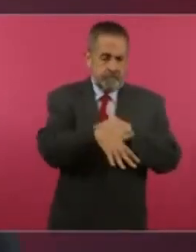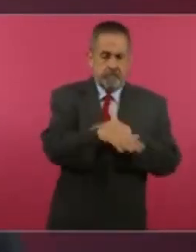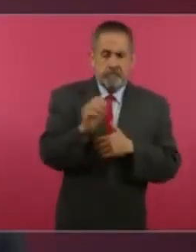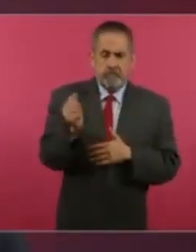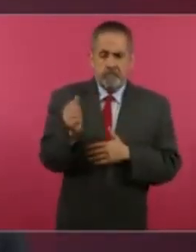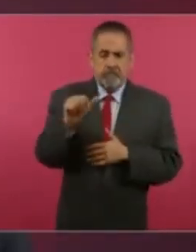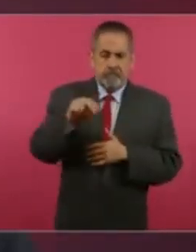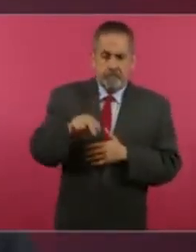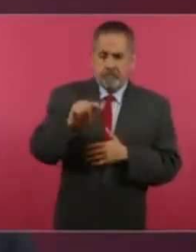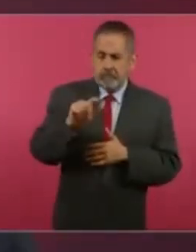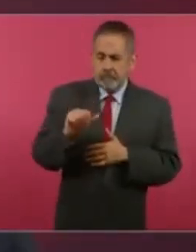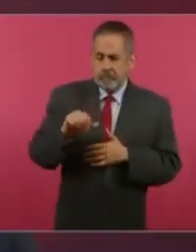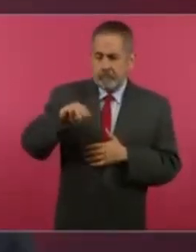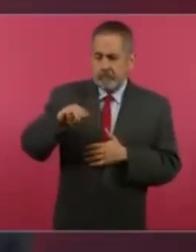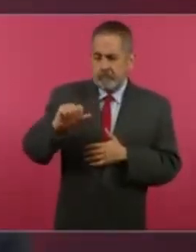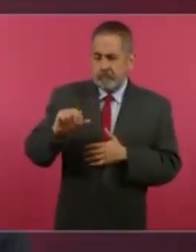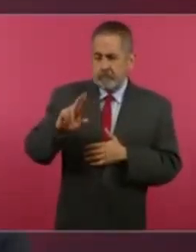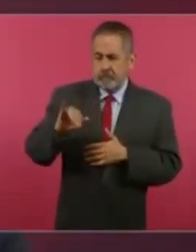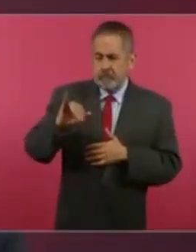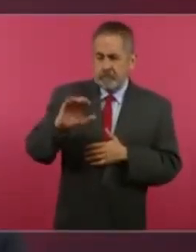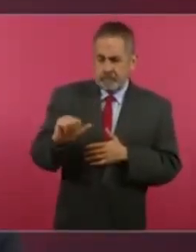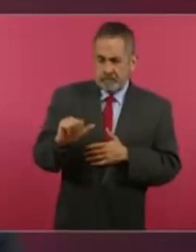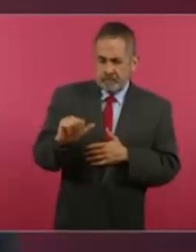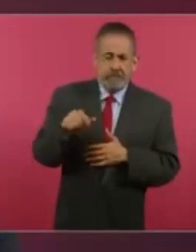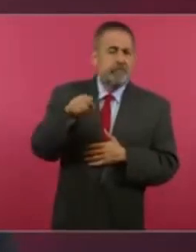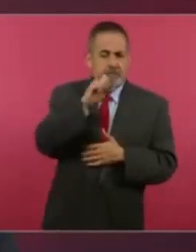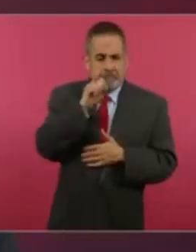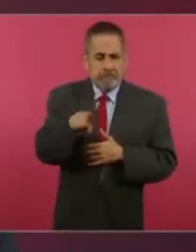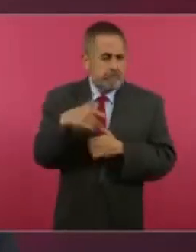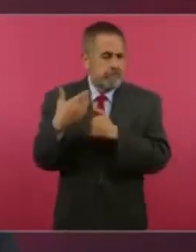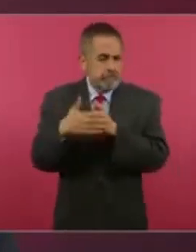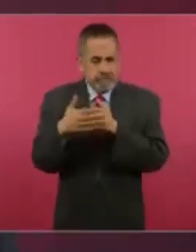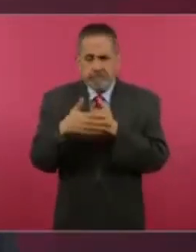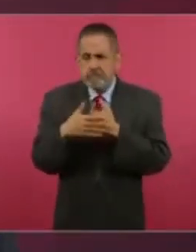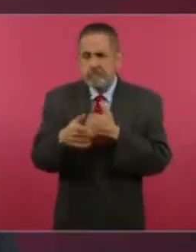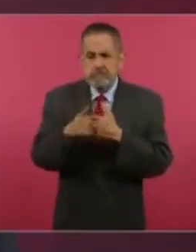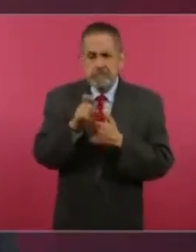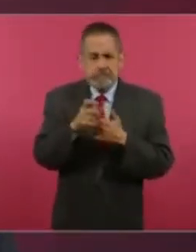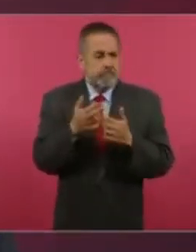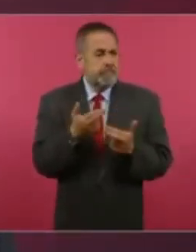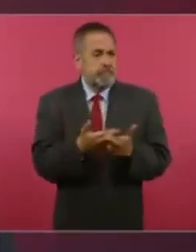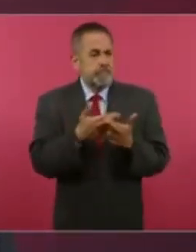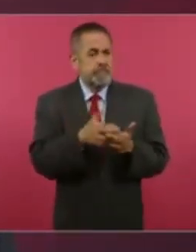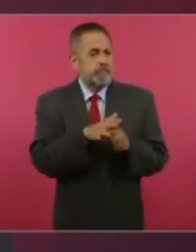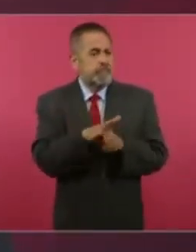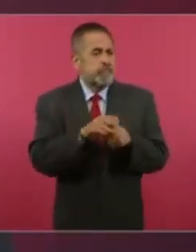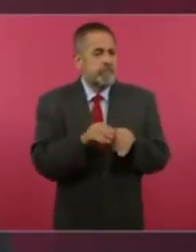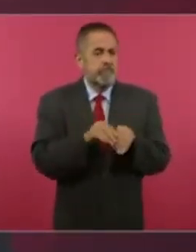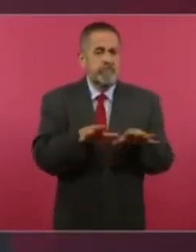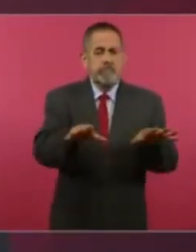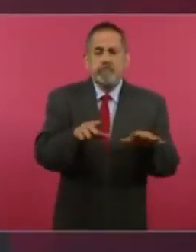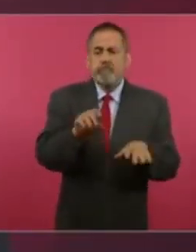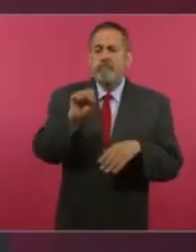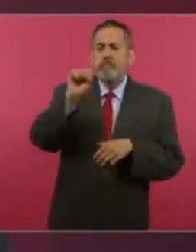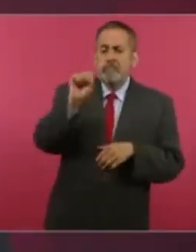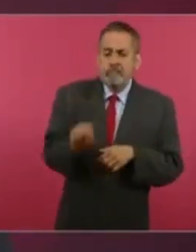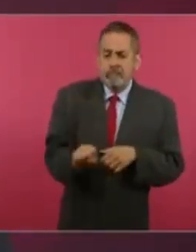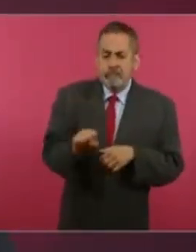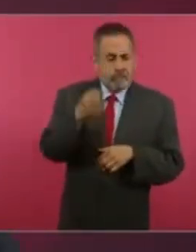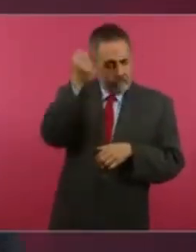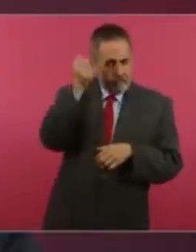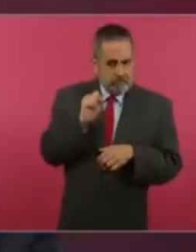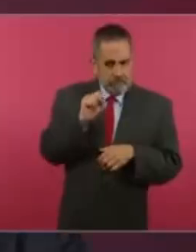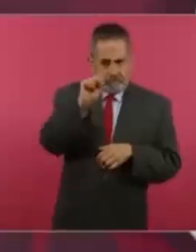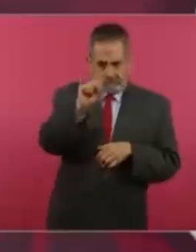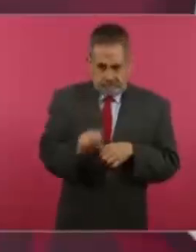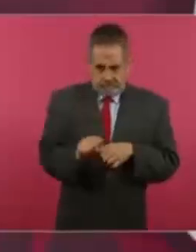que va a permitir también que no falte el agua para municipios del sur de Sinaloa.